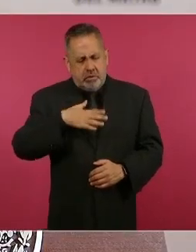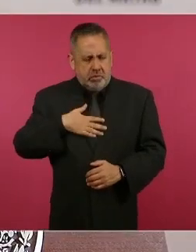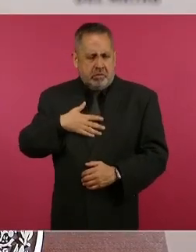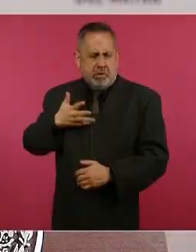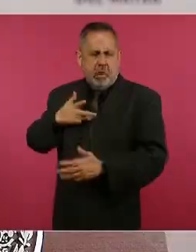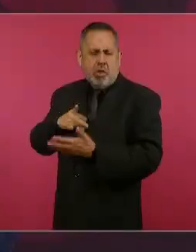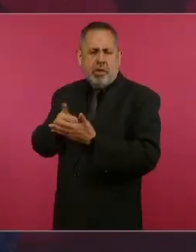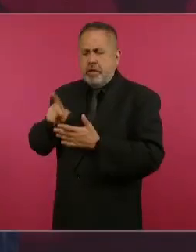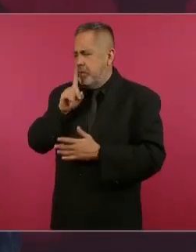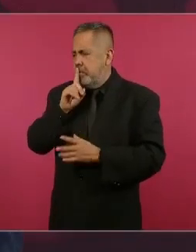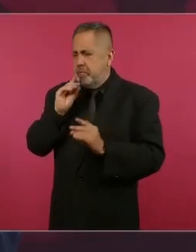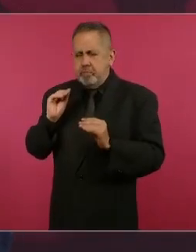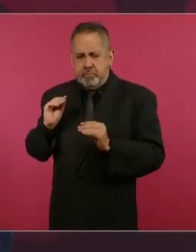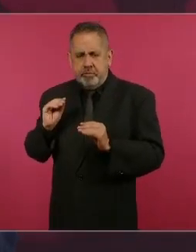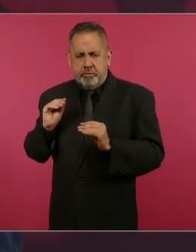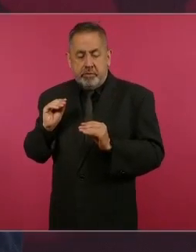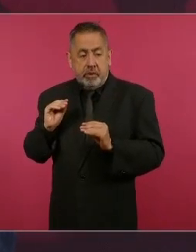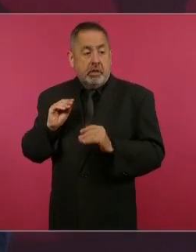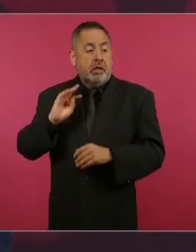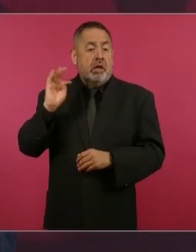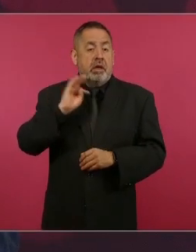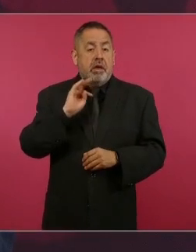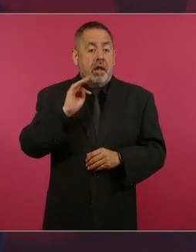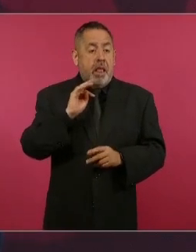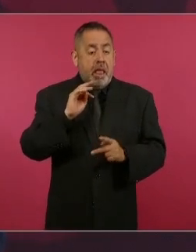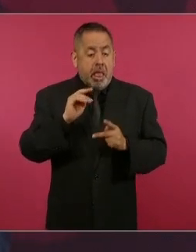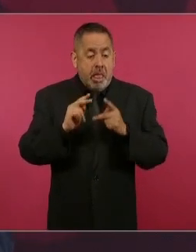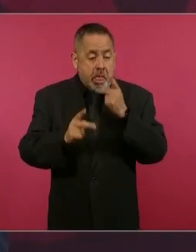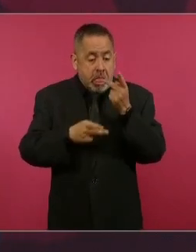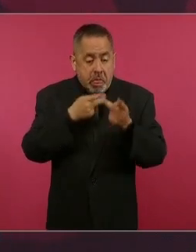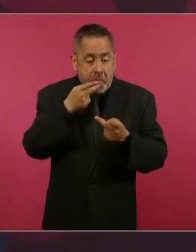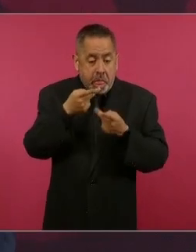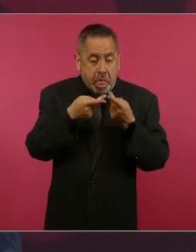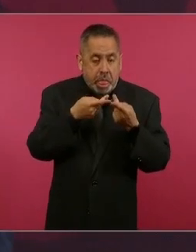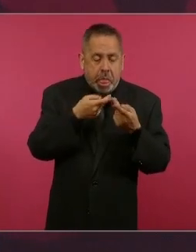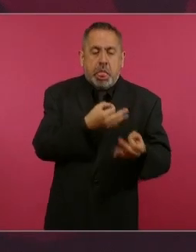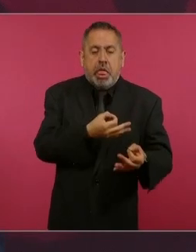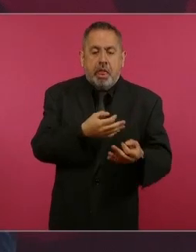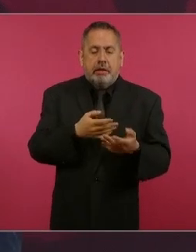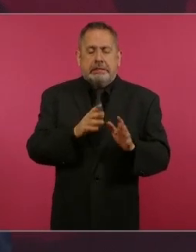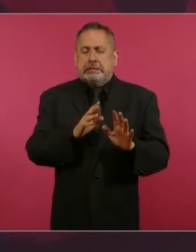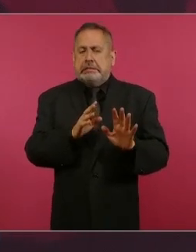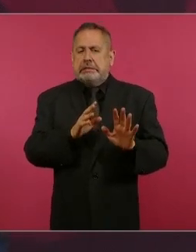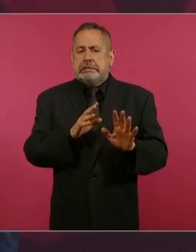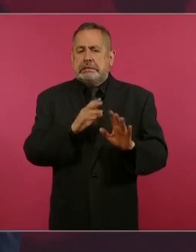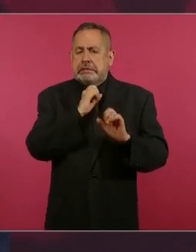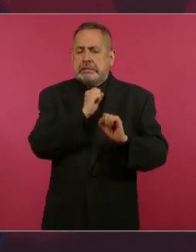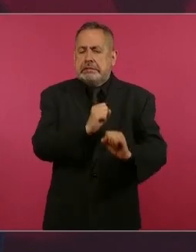y rehén de lo que expresa.